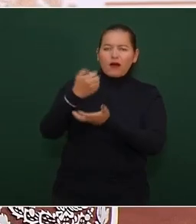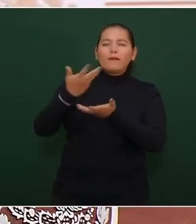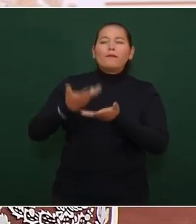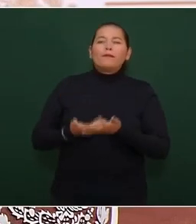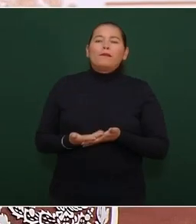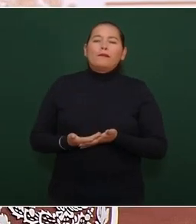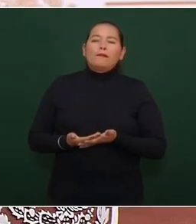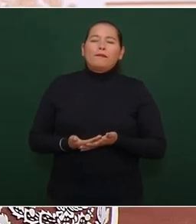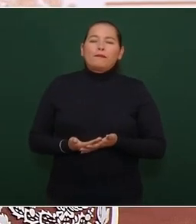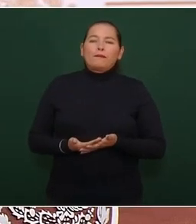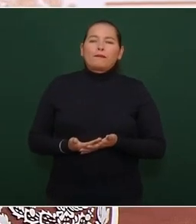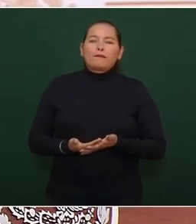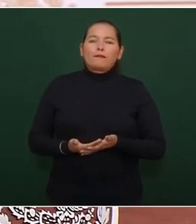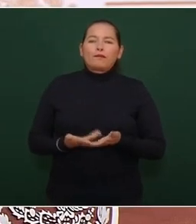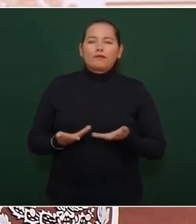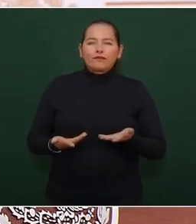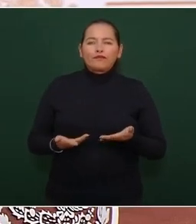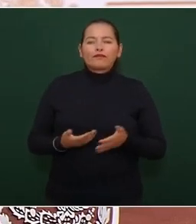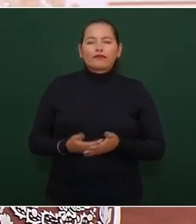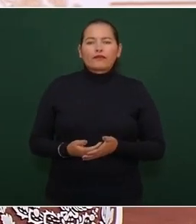la gente